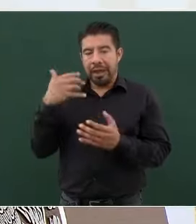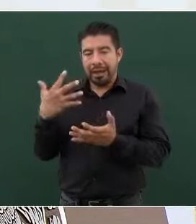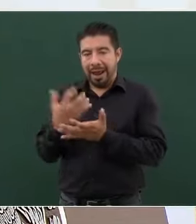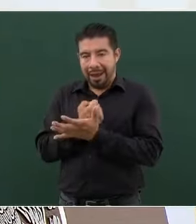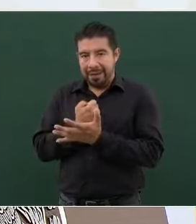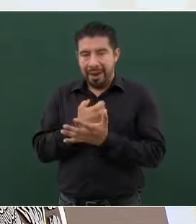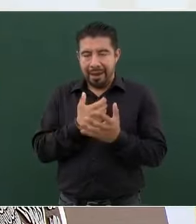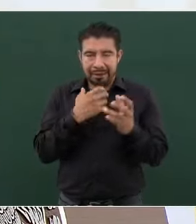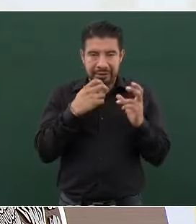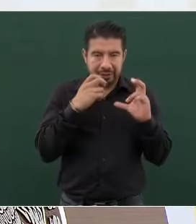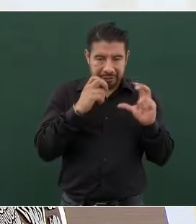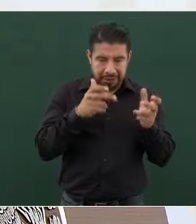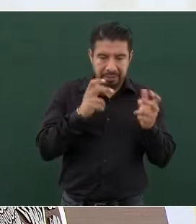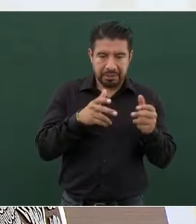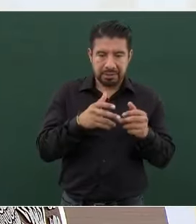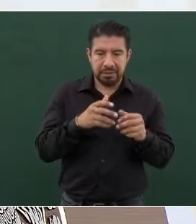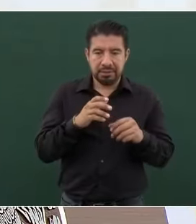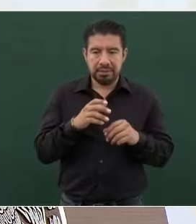habitantes.